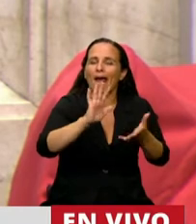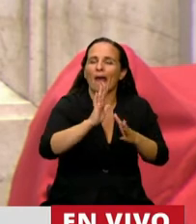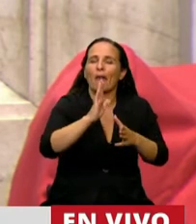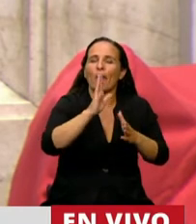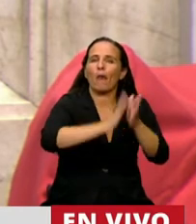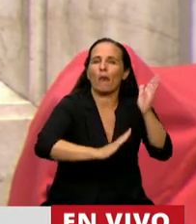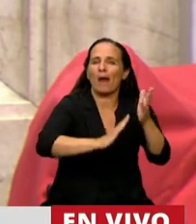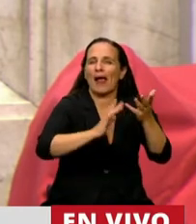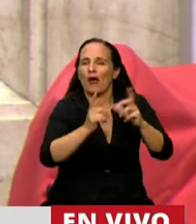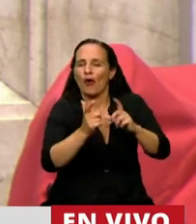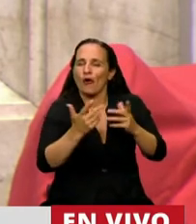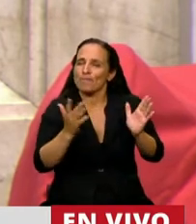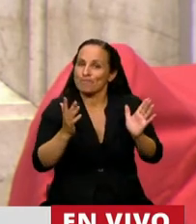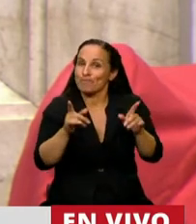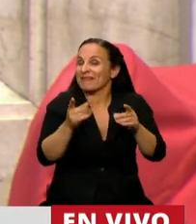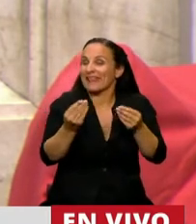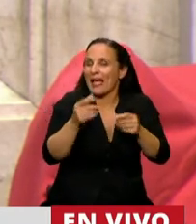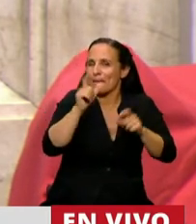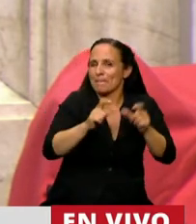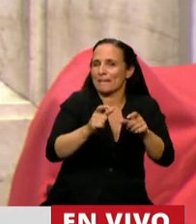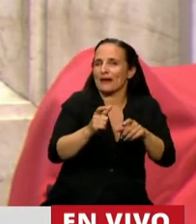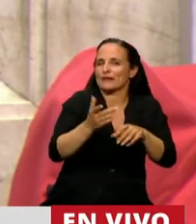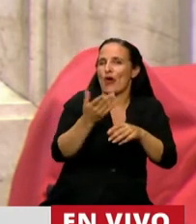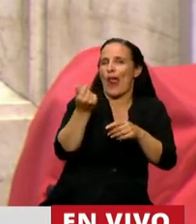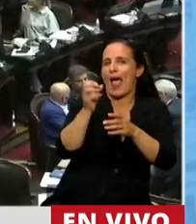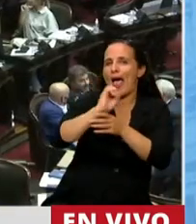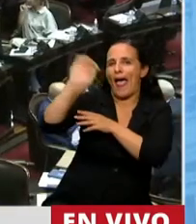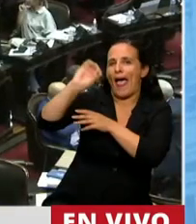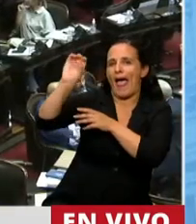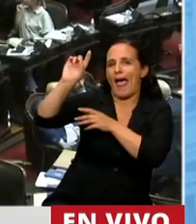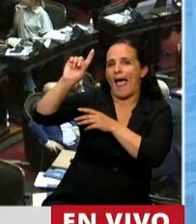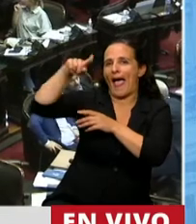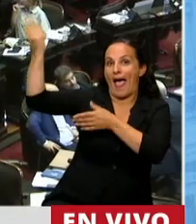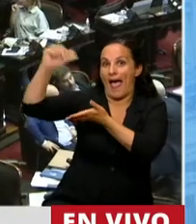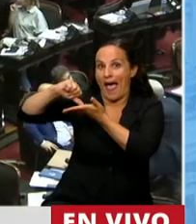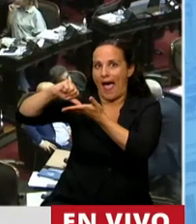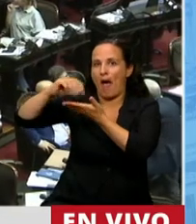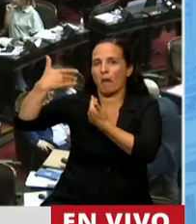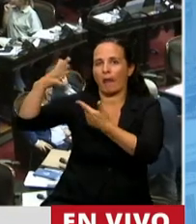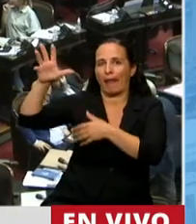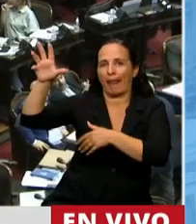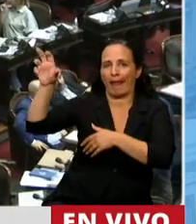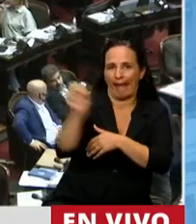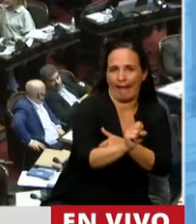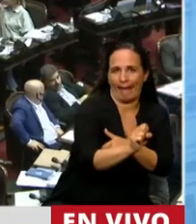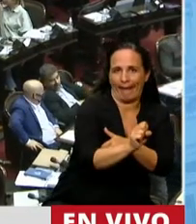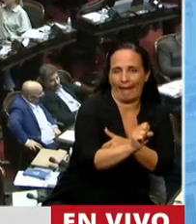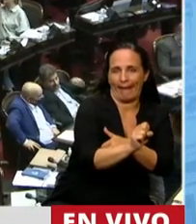decir, que aquellos que fugaron, que se la fugaron toda, van a tener la posibilidad